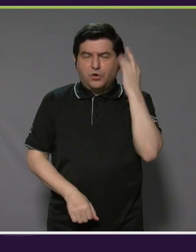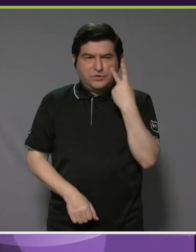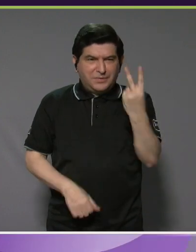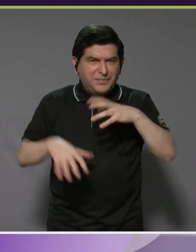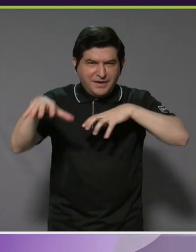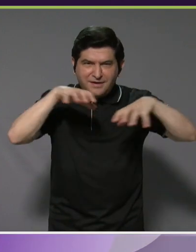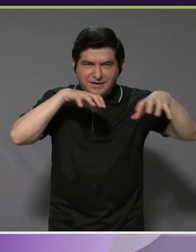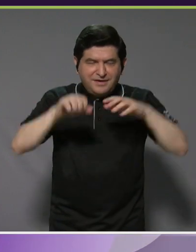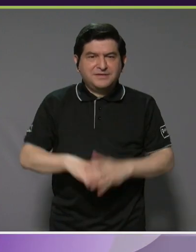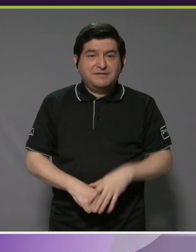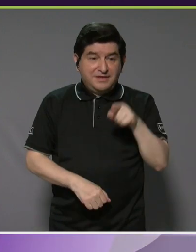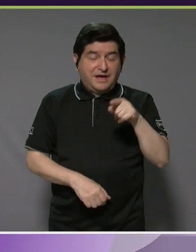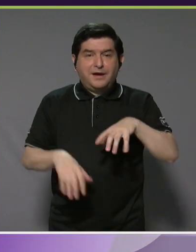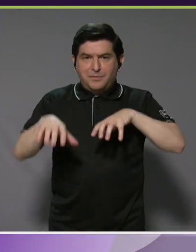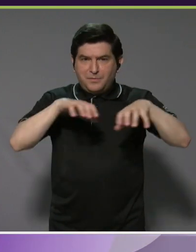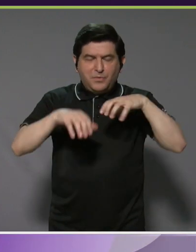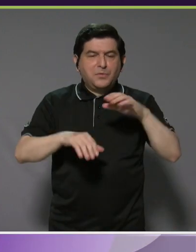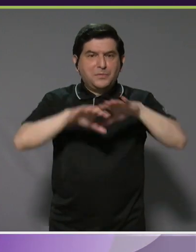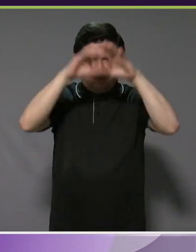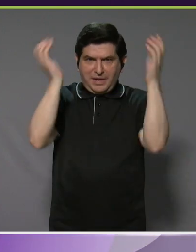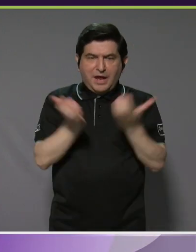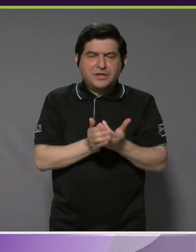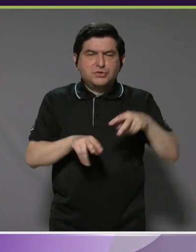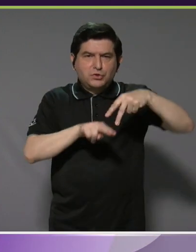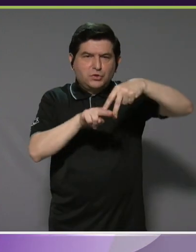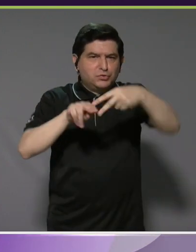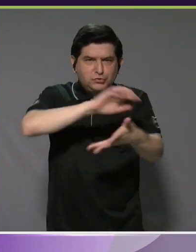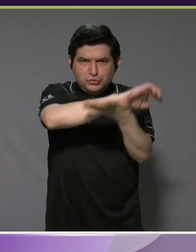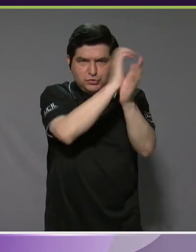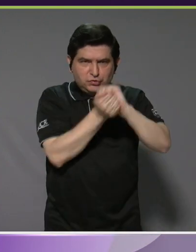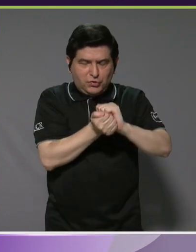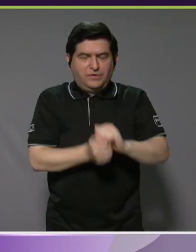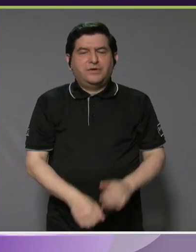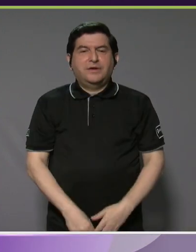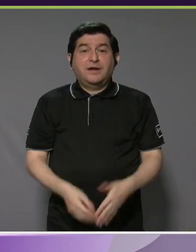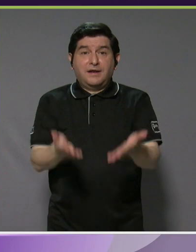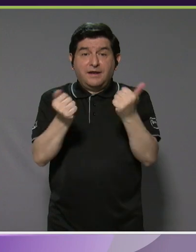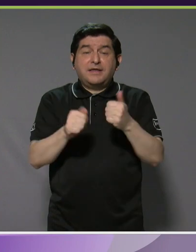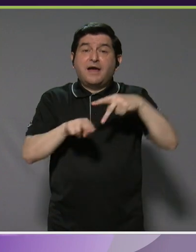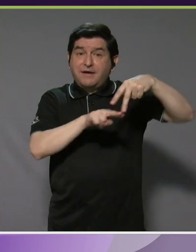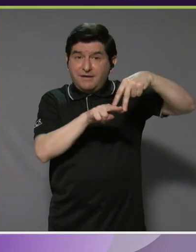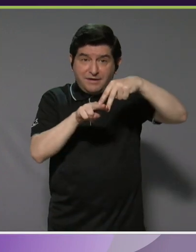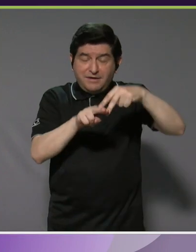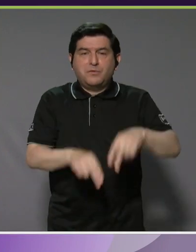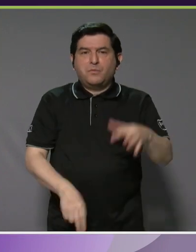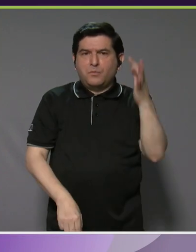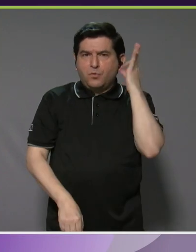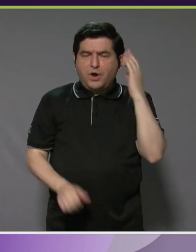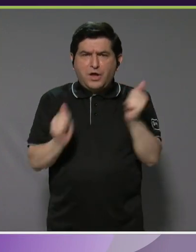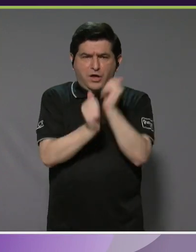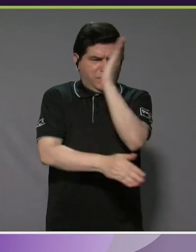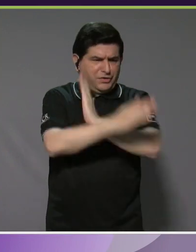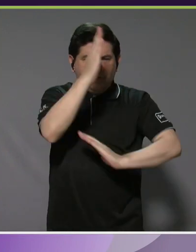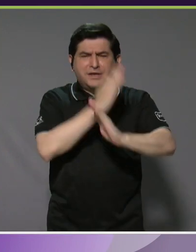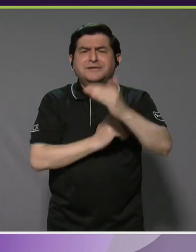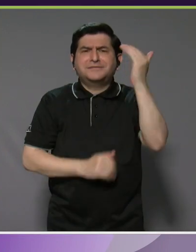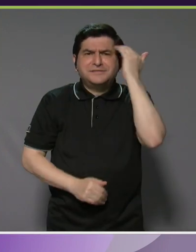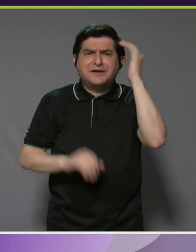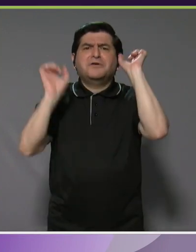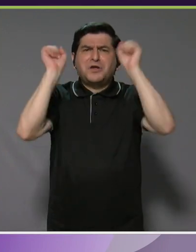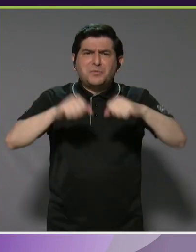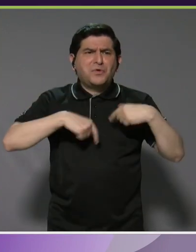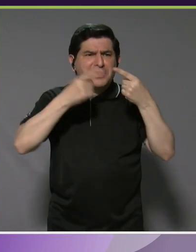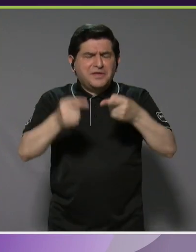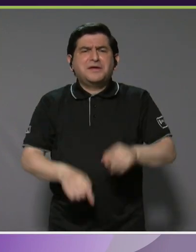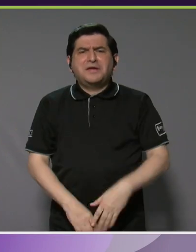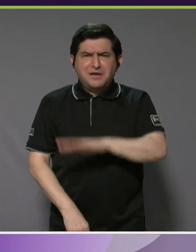eventos, vean ese movimiento global del surf adaptado para que entonces quieran surfear, que las mujeres con discapacidad sepan que pueden ir